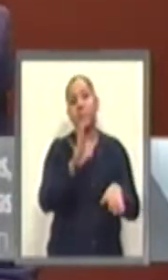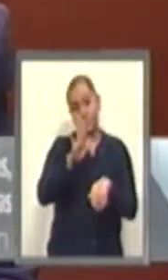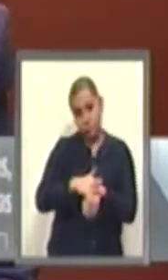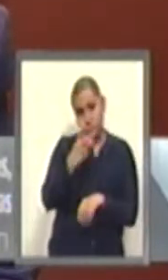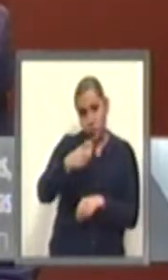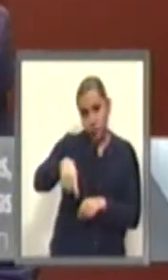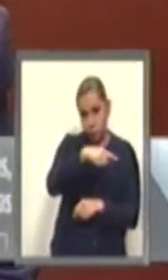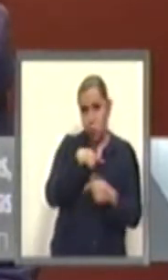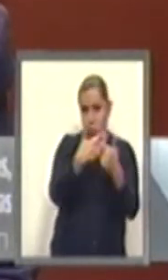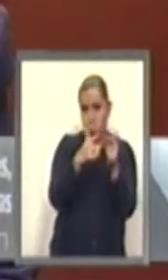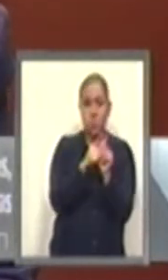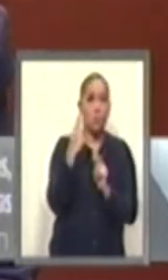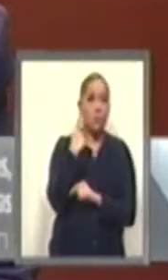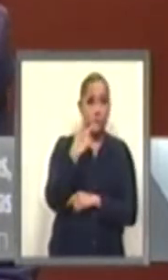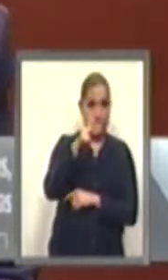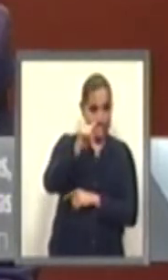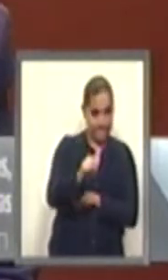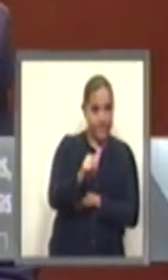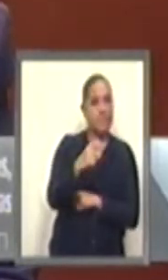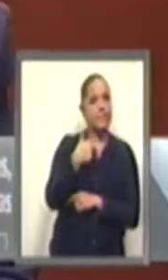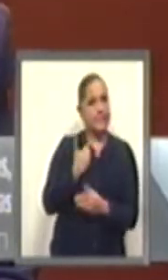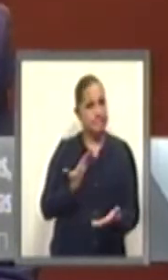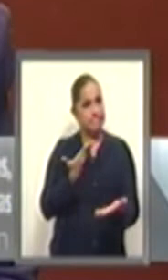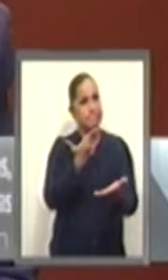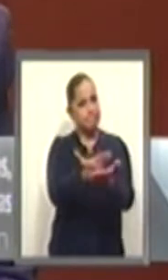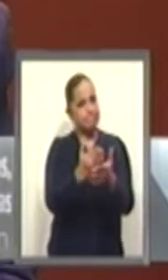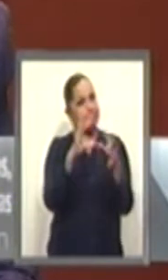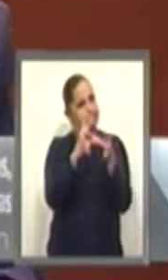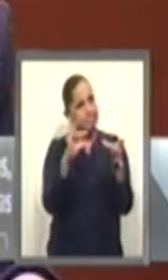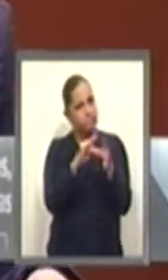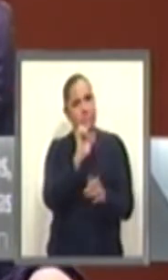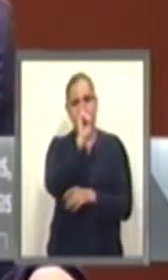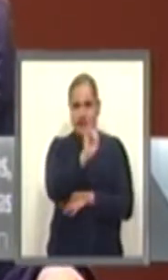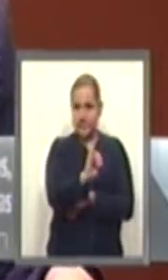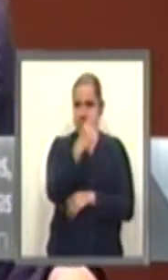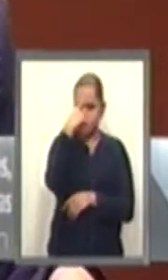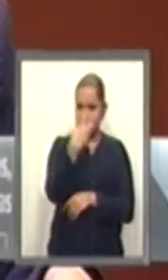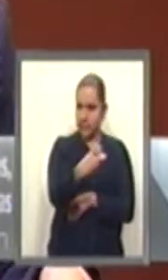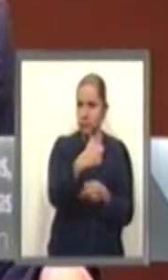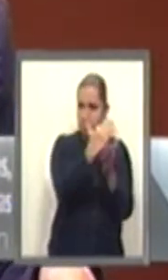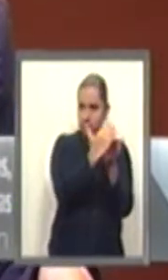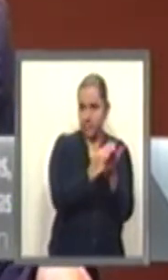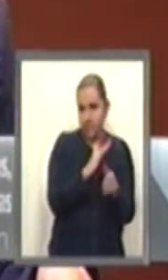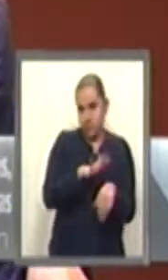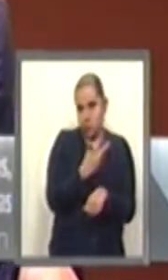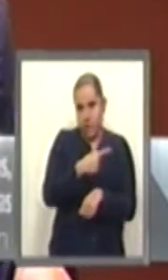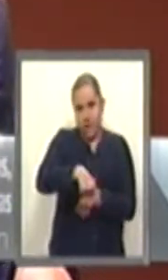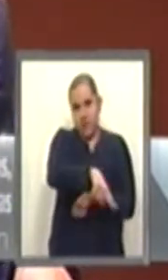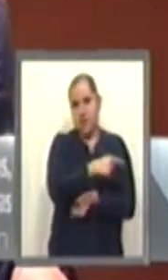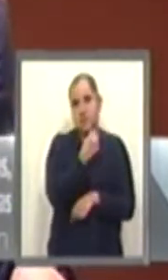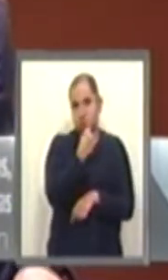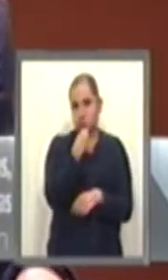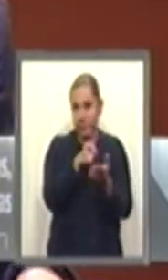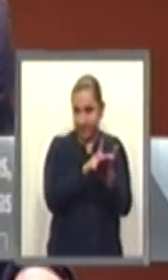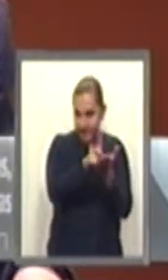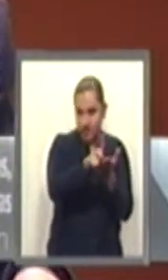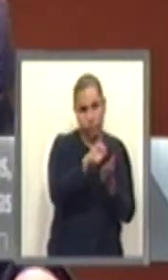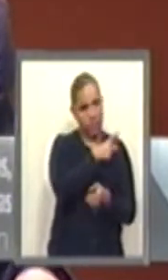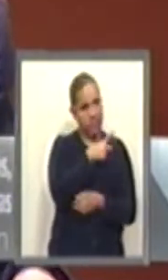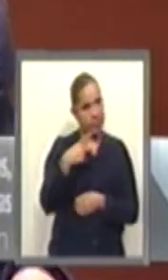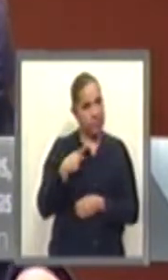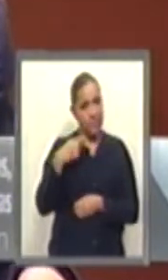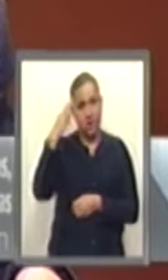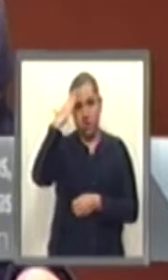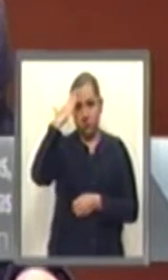Trabajo es a favor del presente dictamen, ya que los derechos de la niñez deben ser una prioridad para los tres niveles de